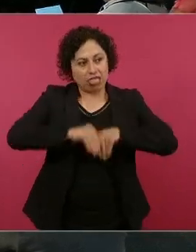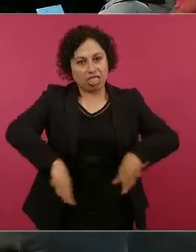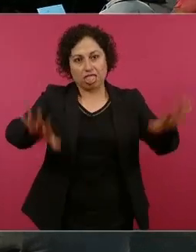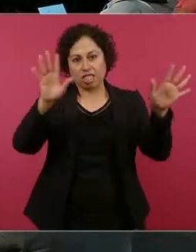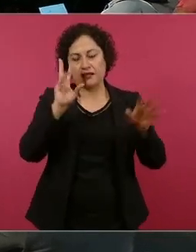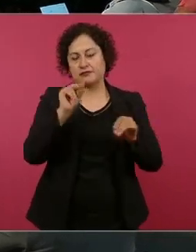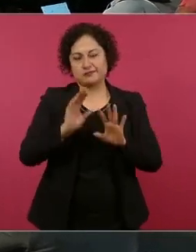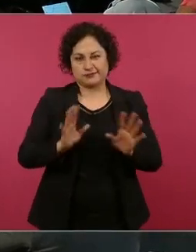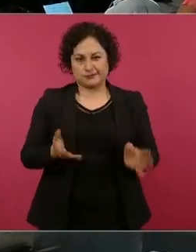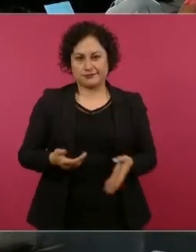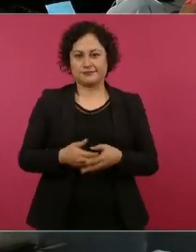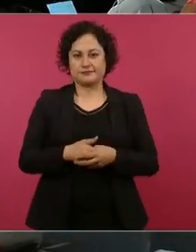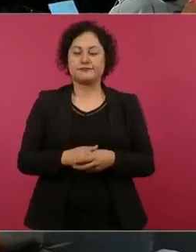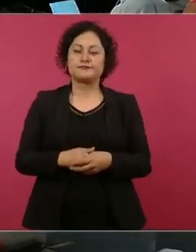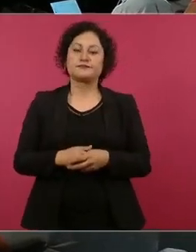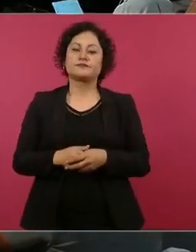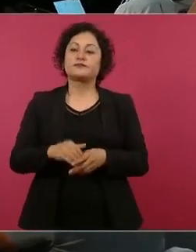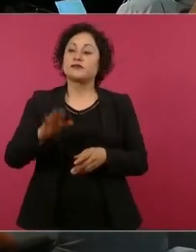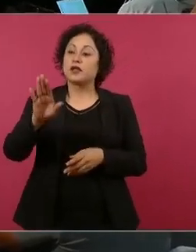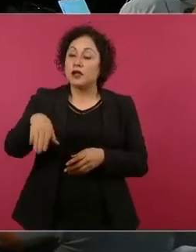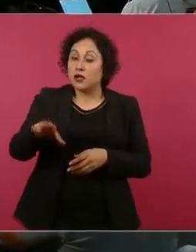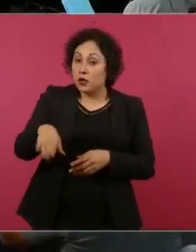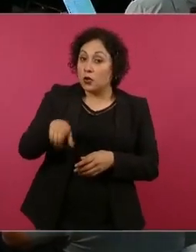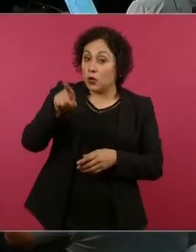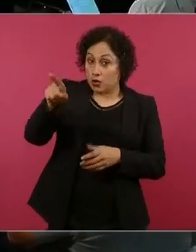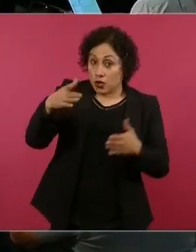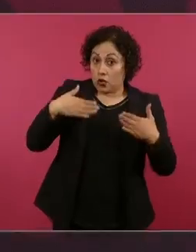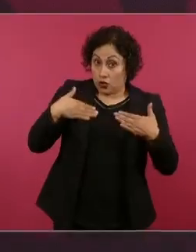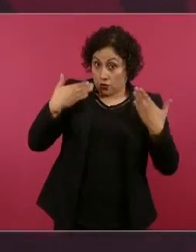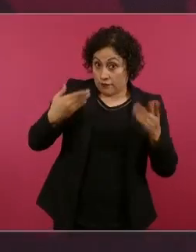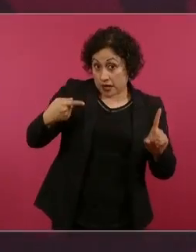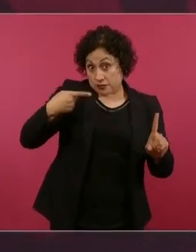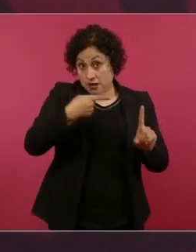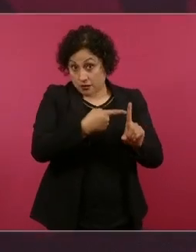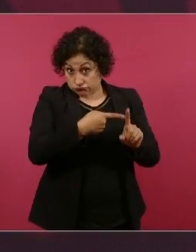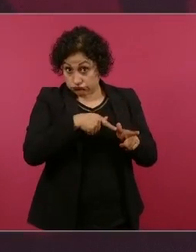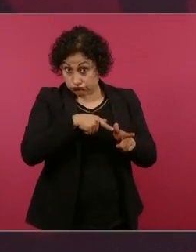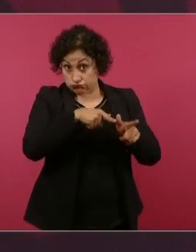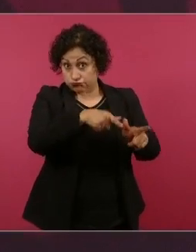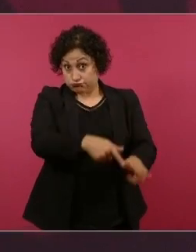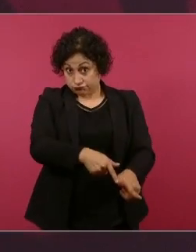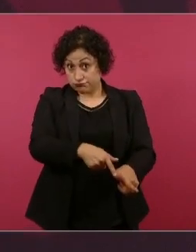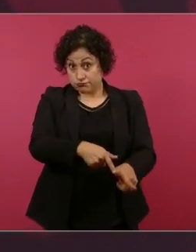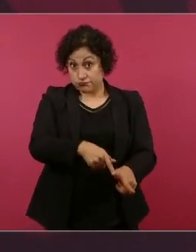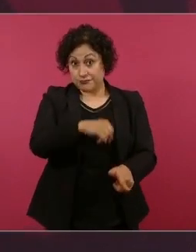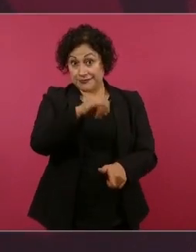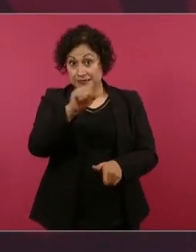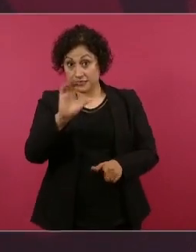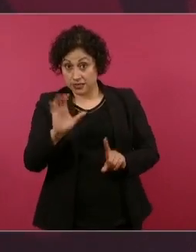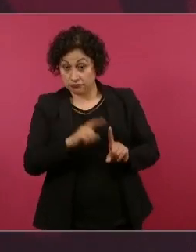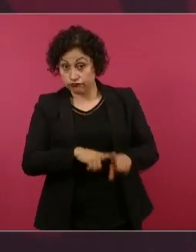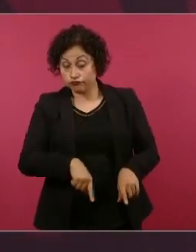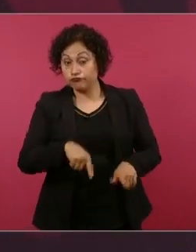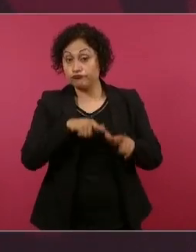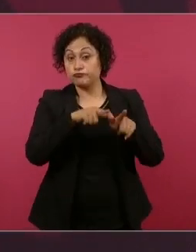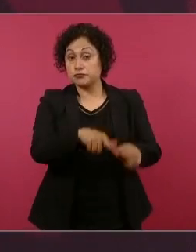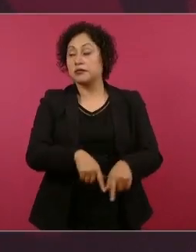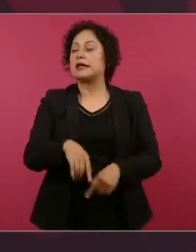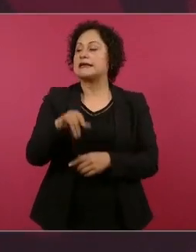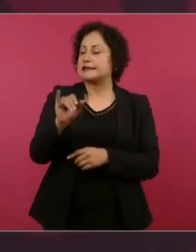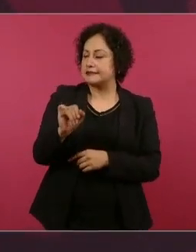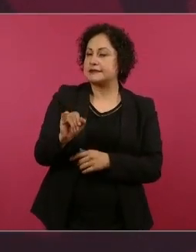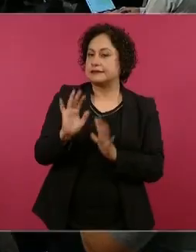¿hay confianza en Felipe Gallo y en que siga al frente de la IC? Sí, sí, sí, sí. Y la fiscalía ya informó